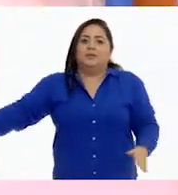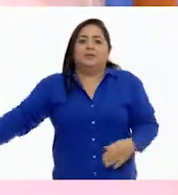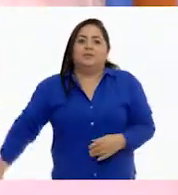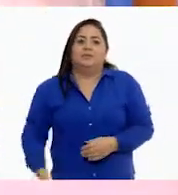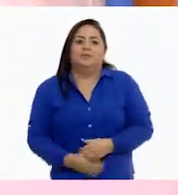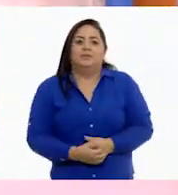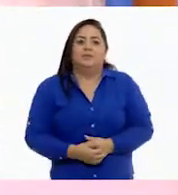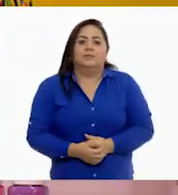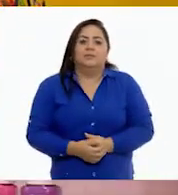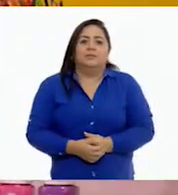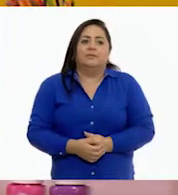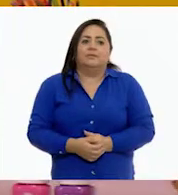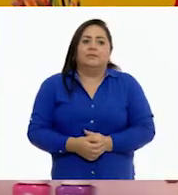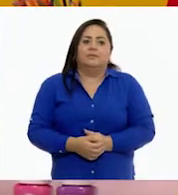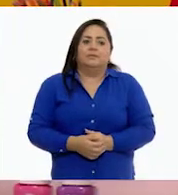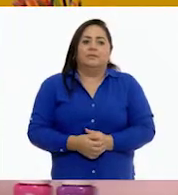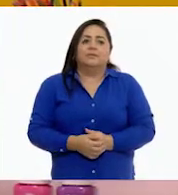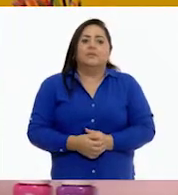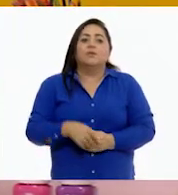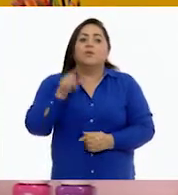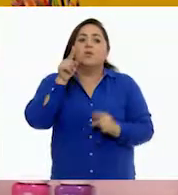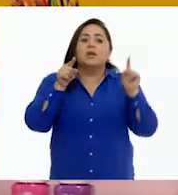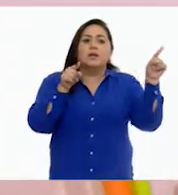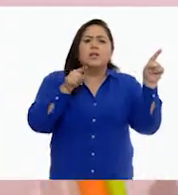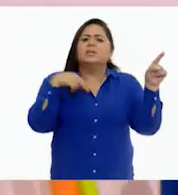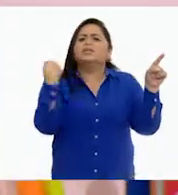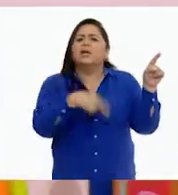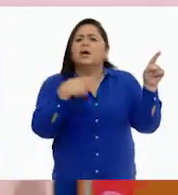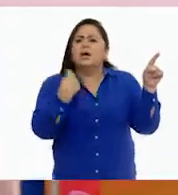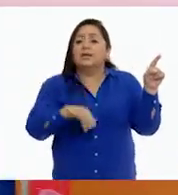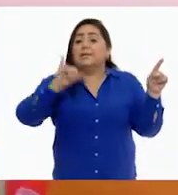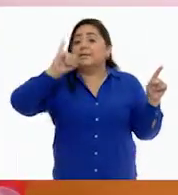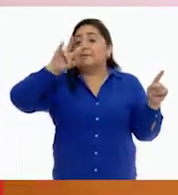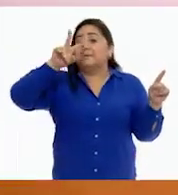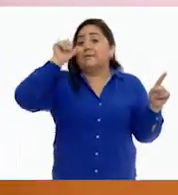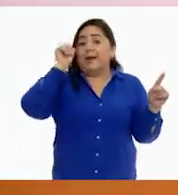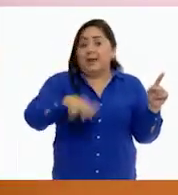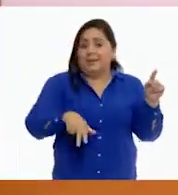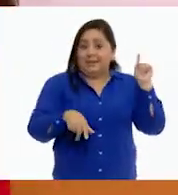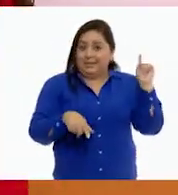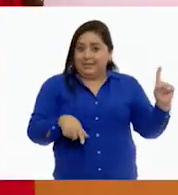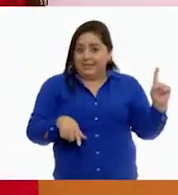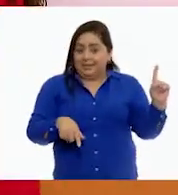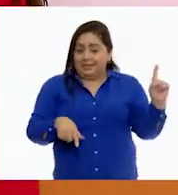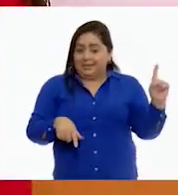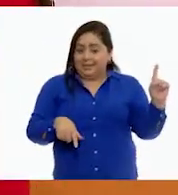¿Y él quién es, maestra? Él se llama Iván. Iván.